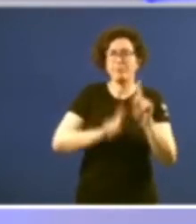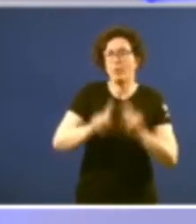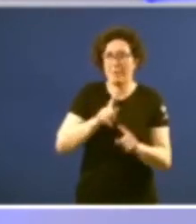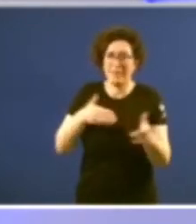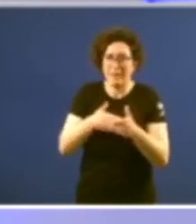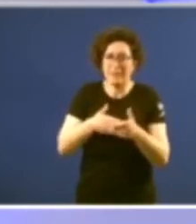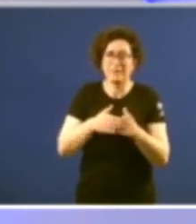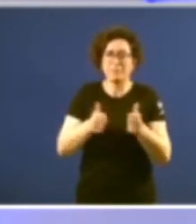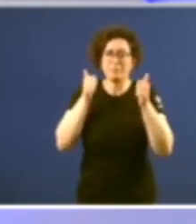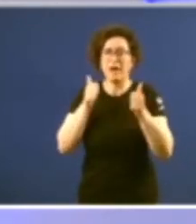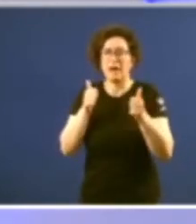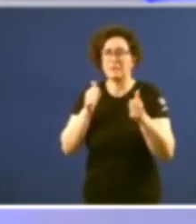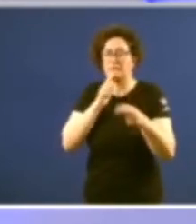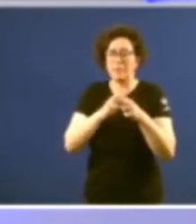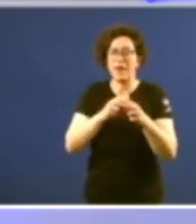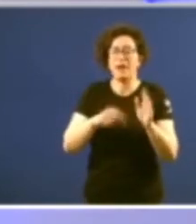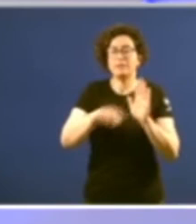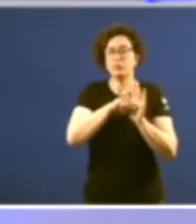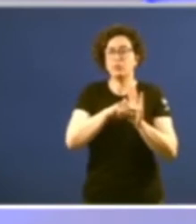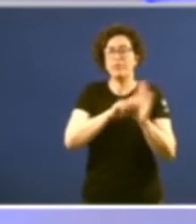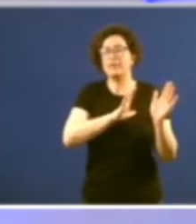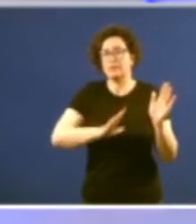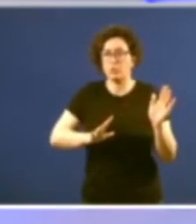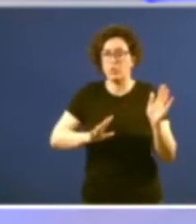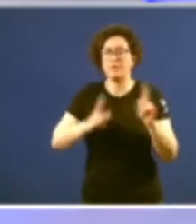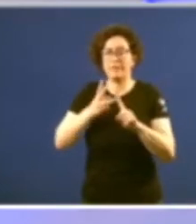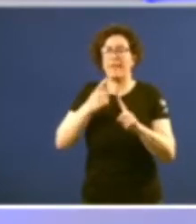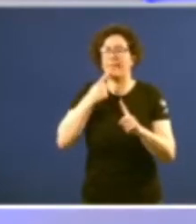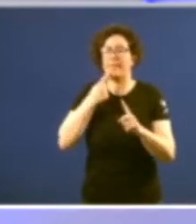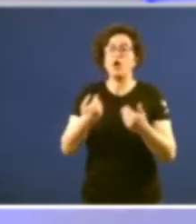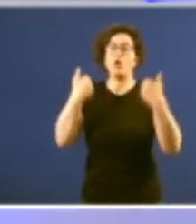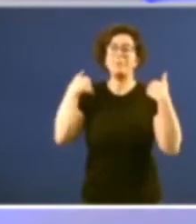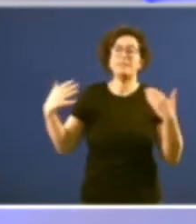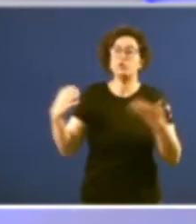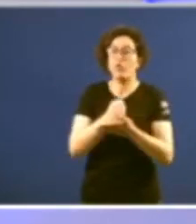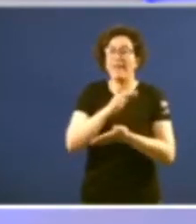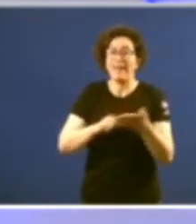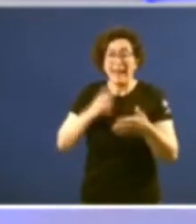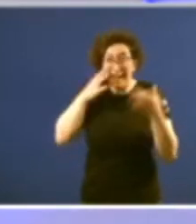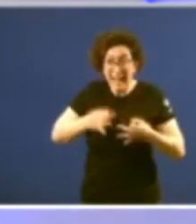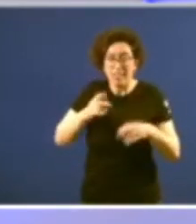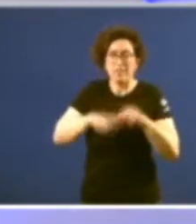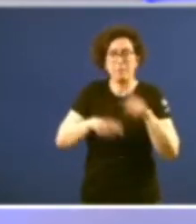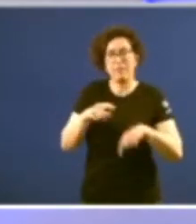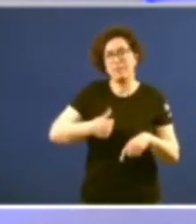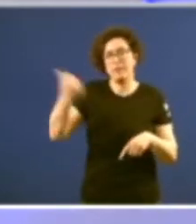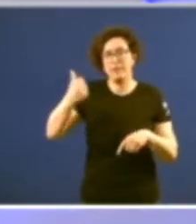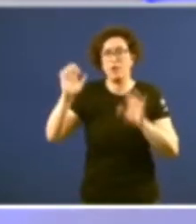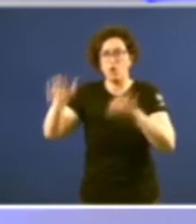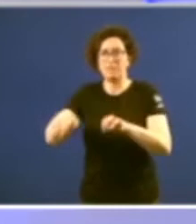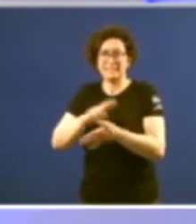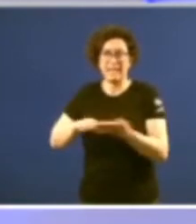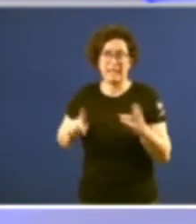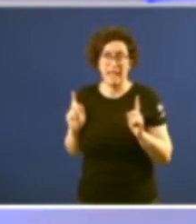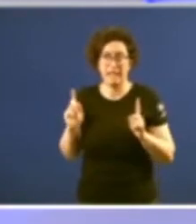á disposición transitoria terceira que di que todas as competencias de Galicia en realidad dependerán do que diga as cortes xerais co